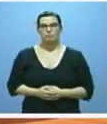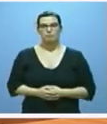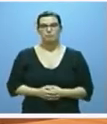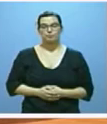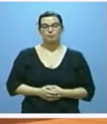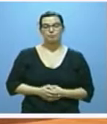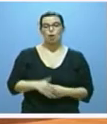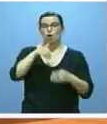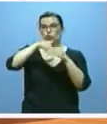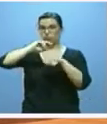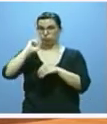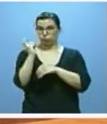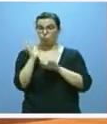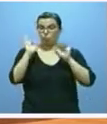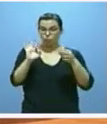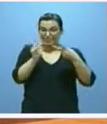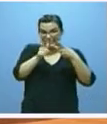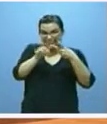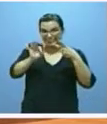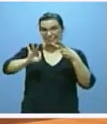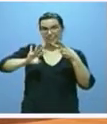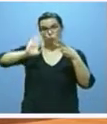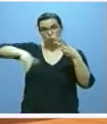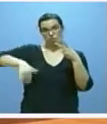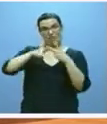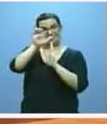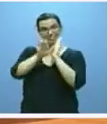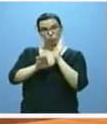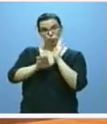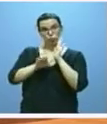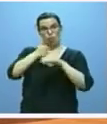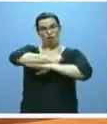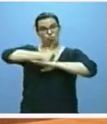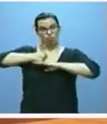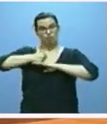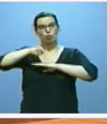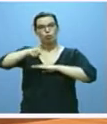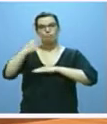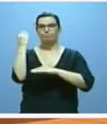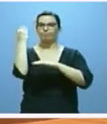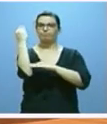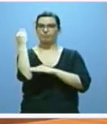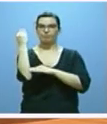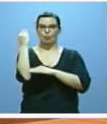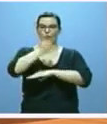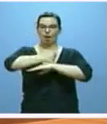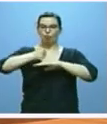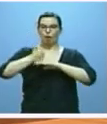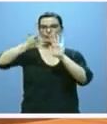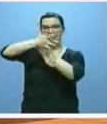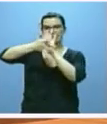otros contenidos, esta última incorpora una regulación muy completa de la figura del alto cargo,